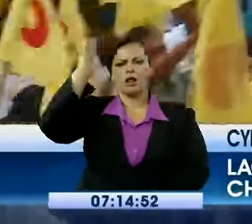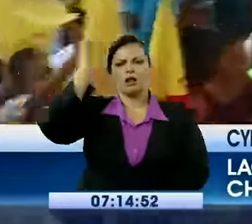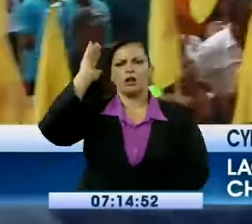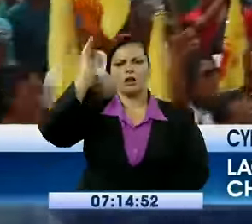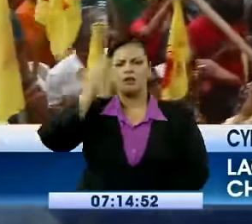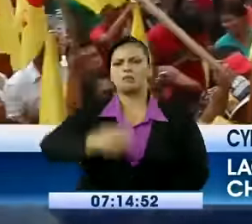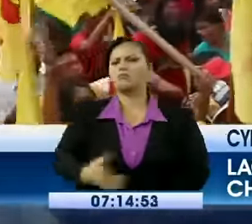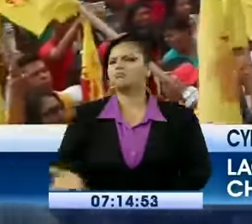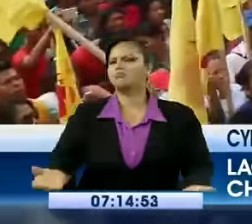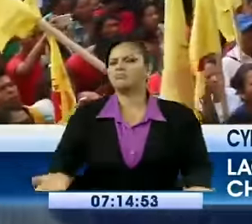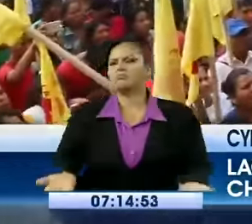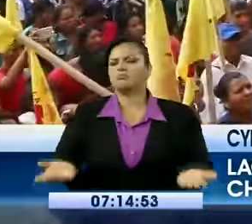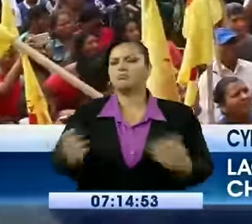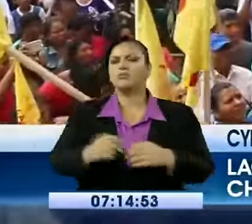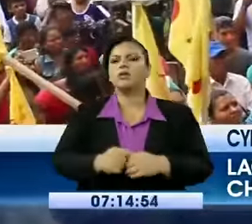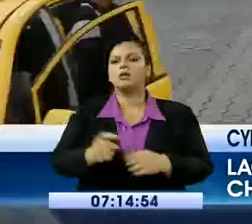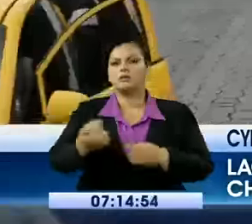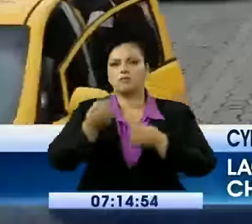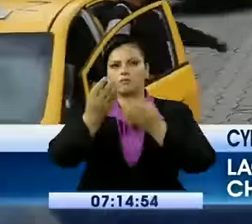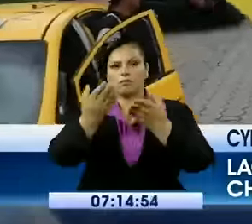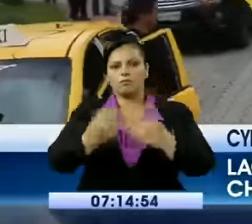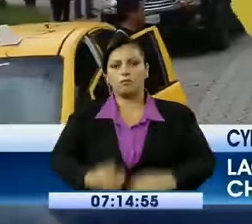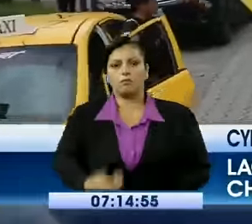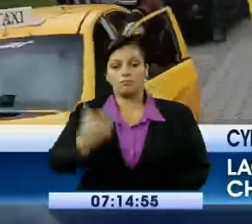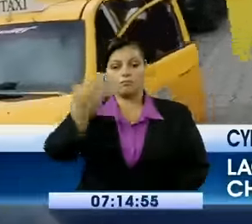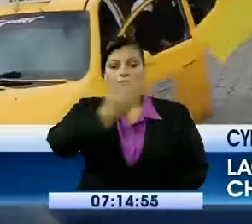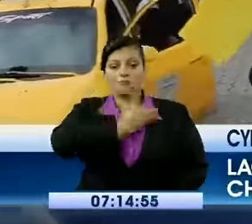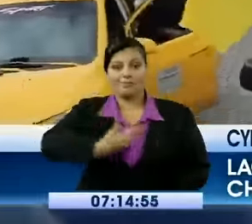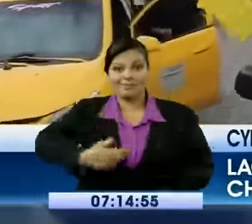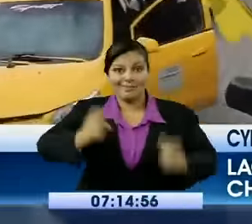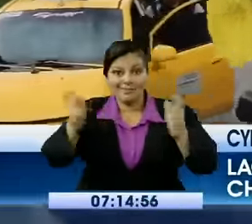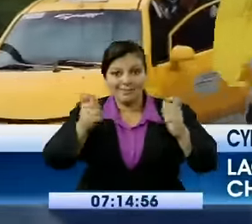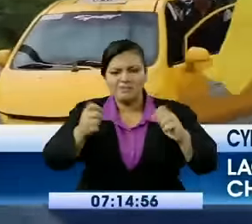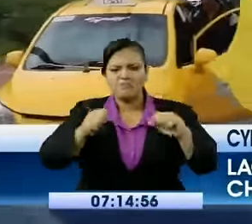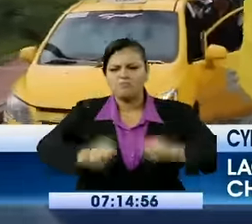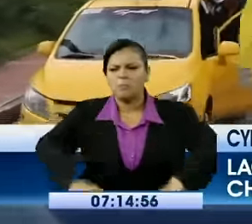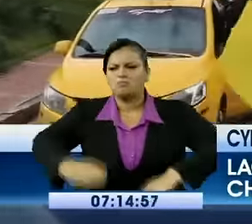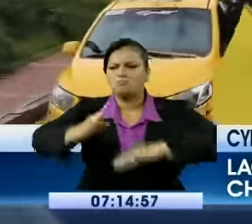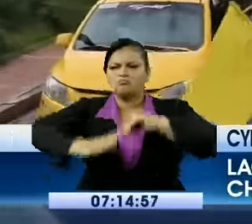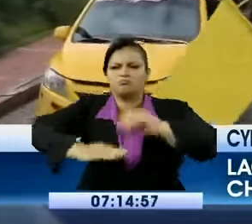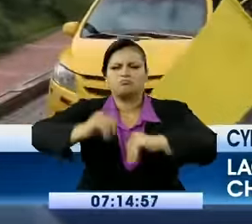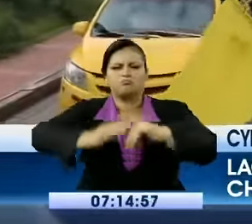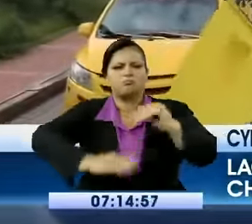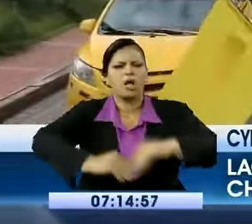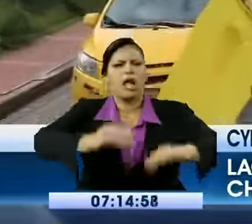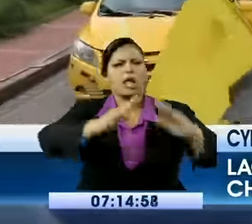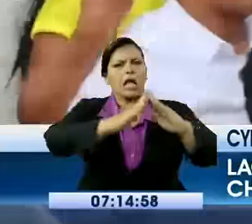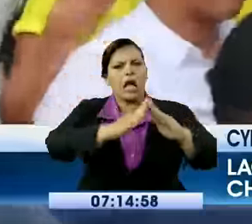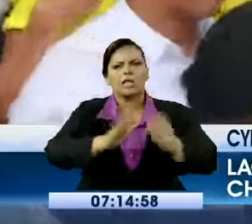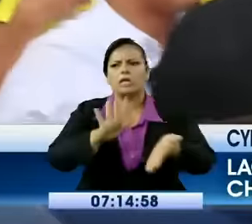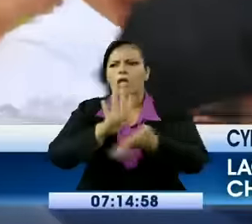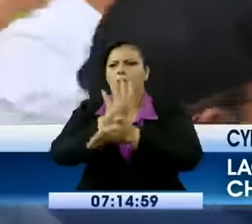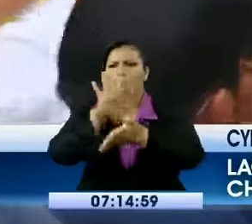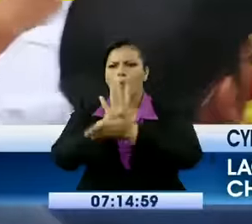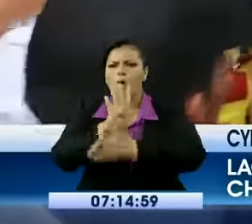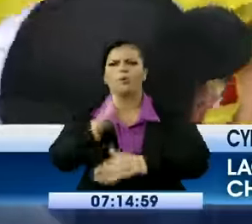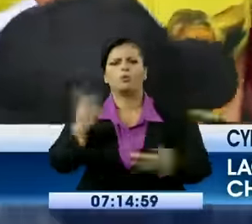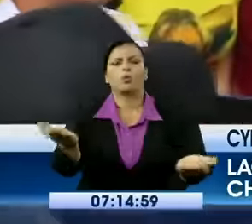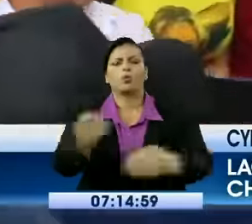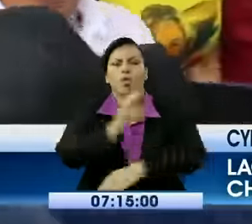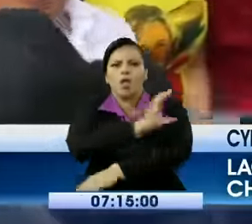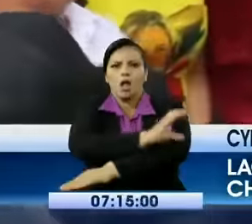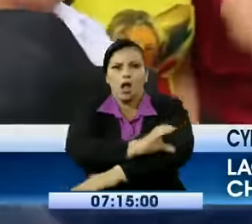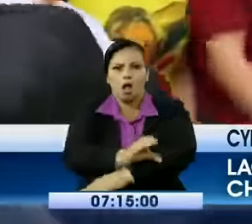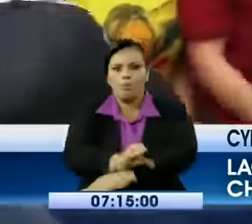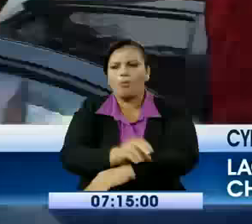fortalecimiento del plan habitacional y a la construcción de pequeñas escuelas en áreas rurales que llevaría